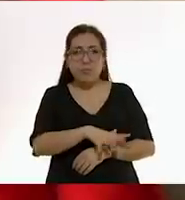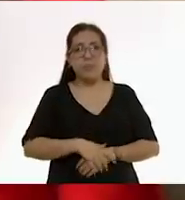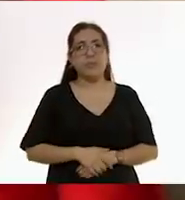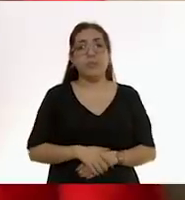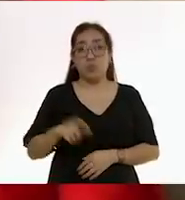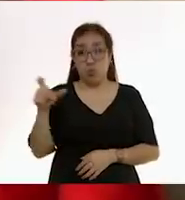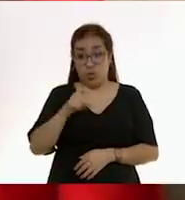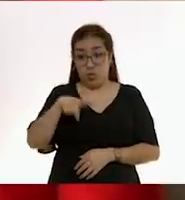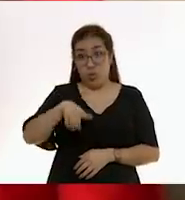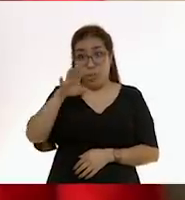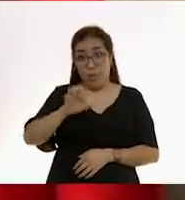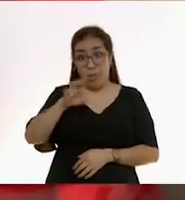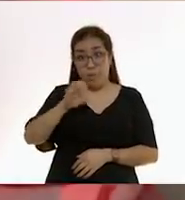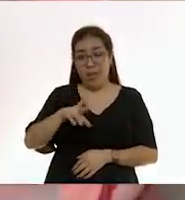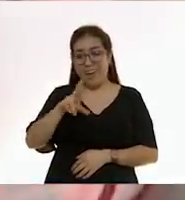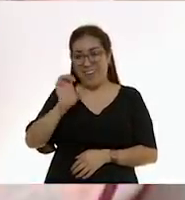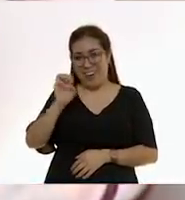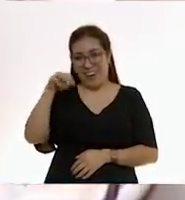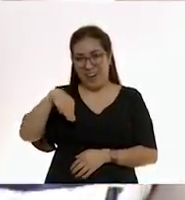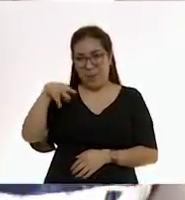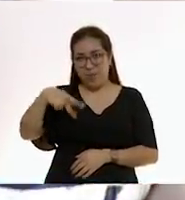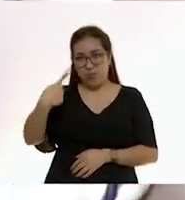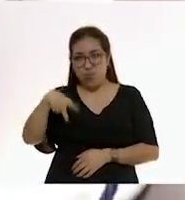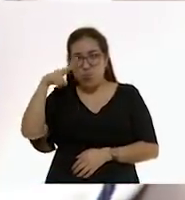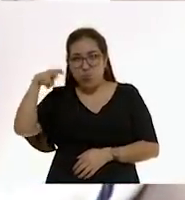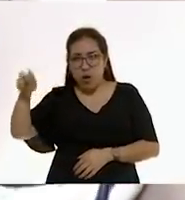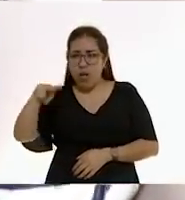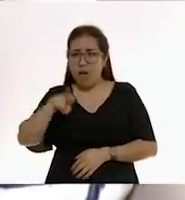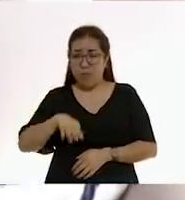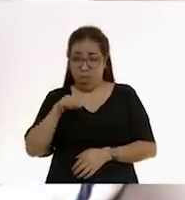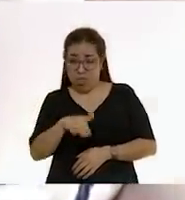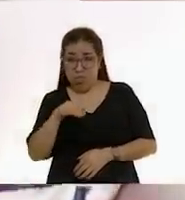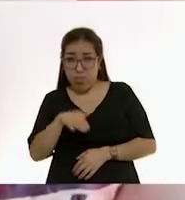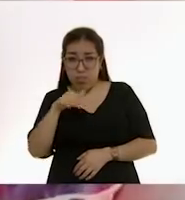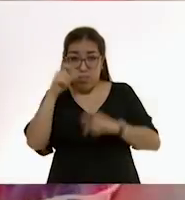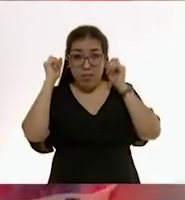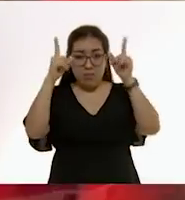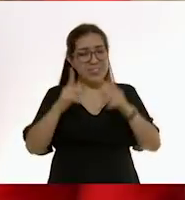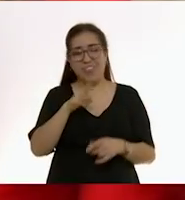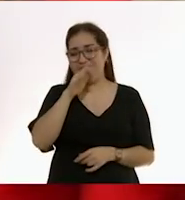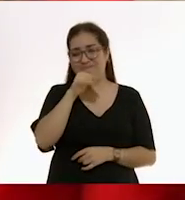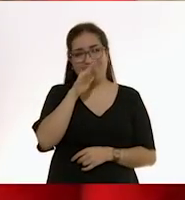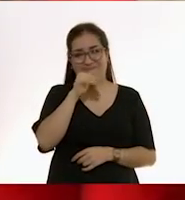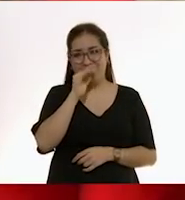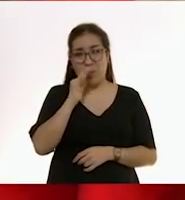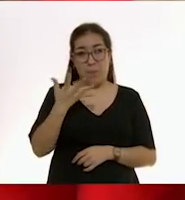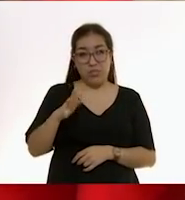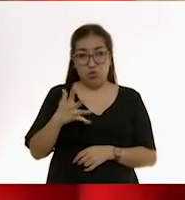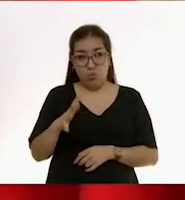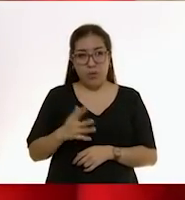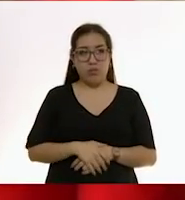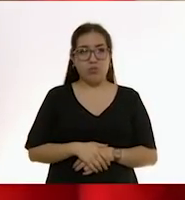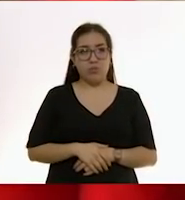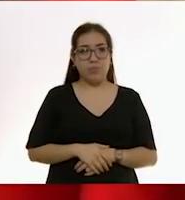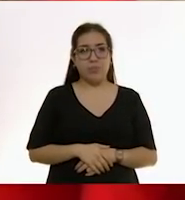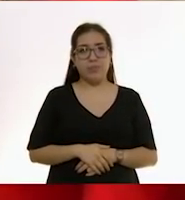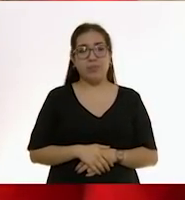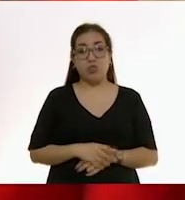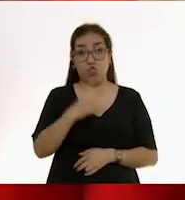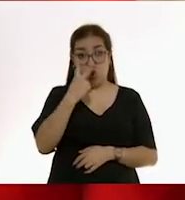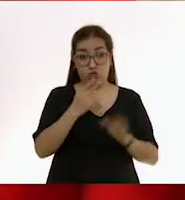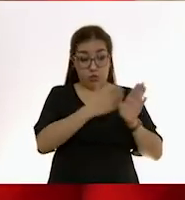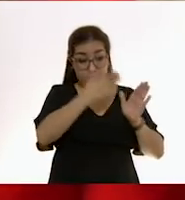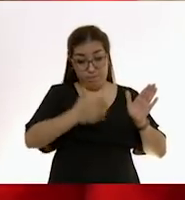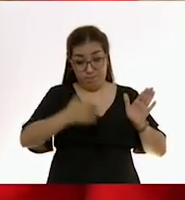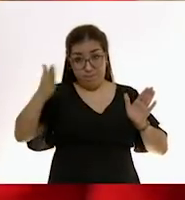Cuando el bebé está en REM es muy, muy difícil también despertarlo. Esto quiere decir que durante un ciclo de 60 minutos más otro ciclo de